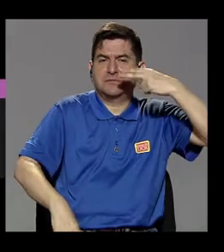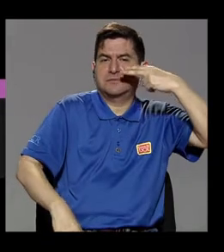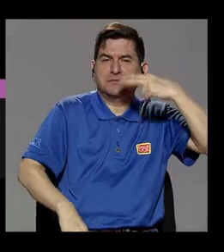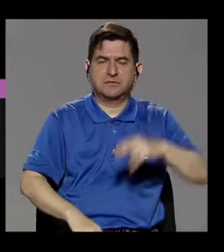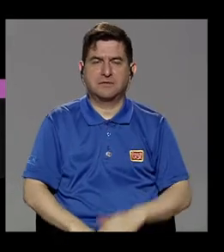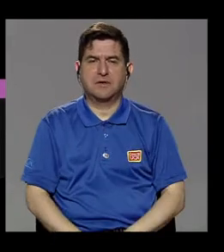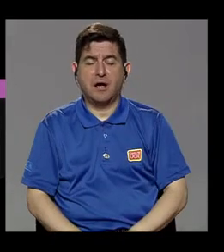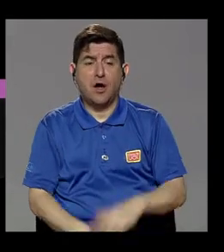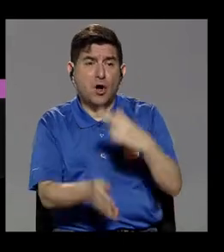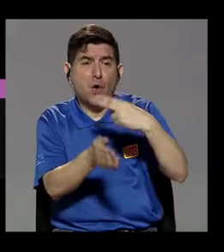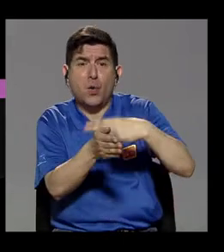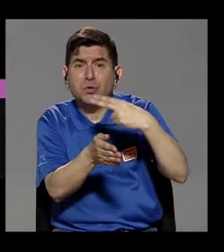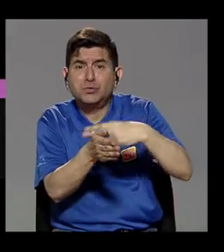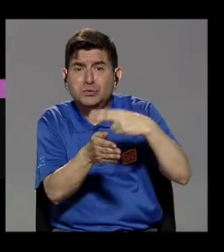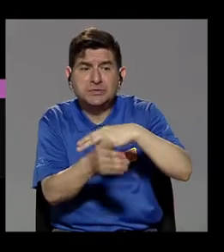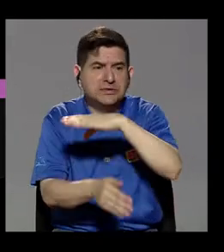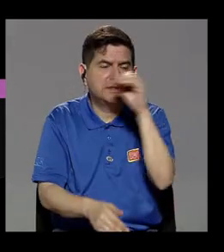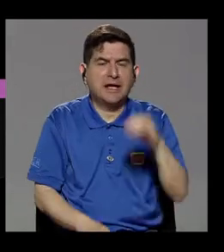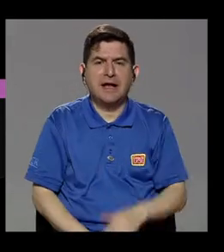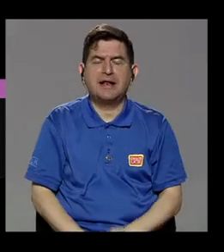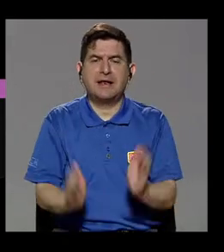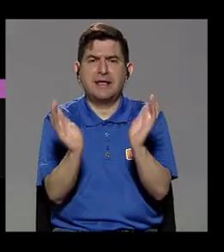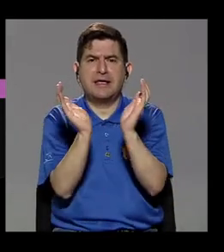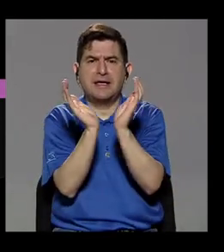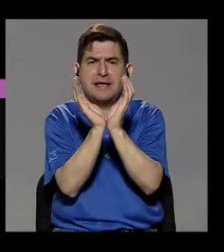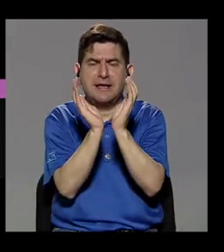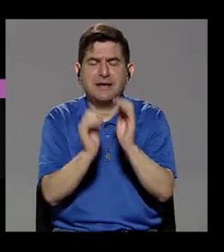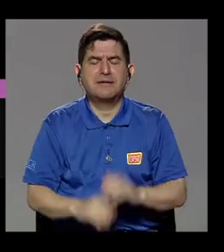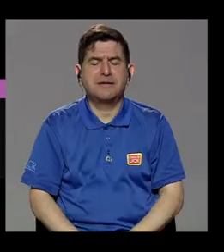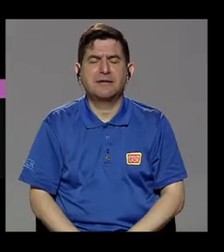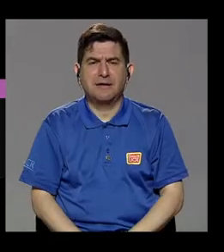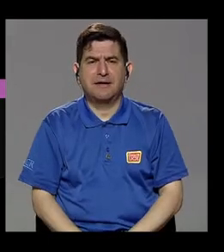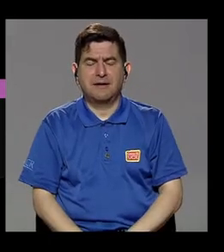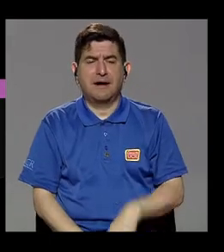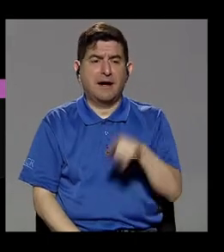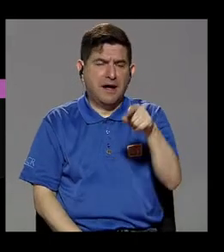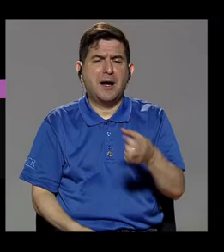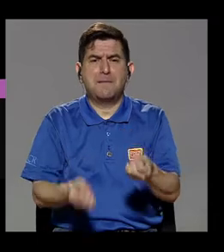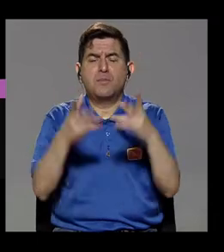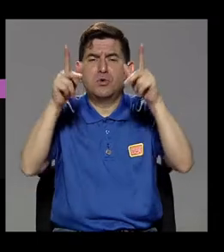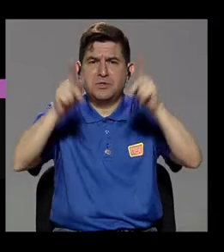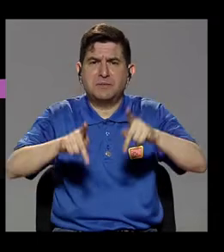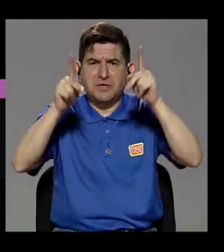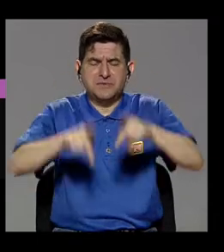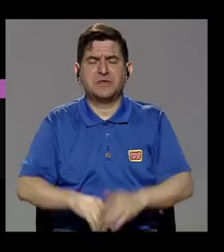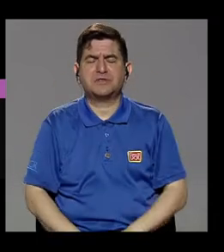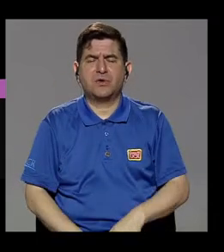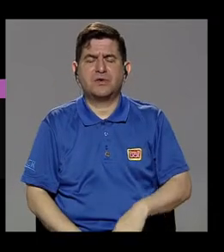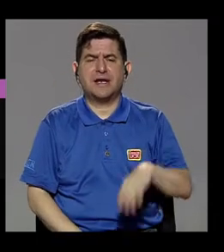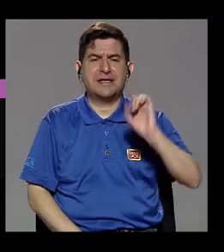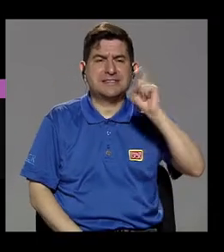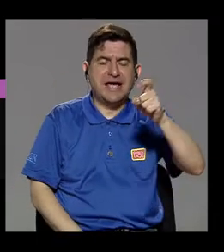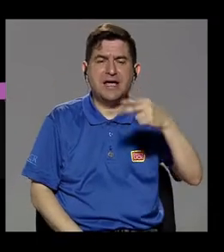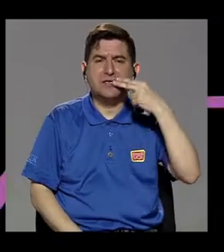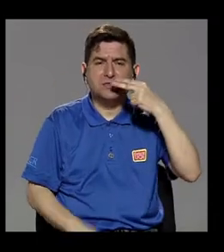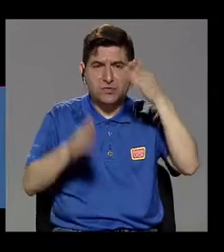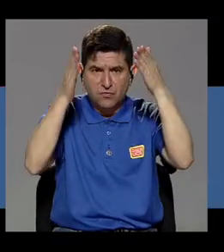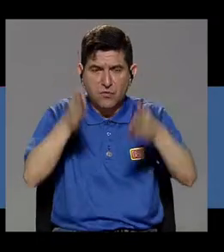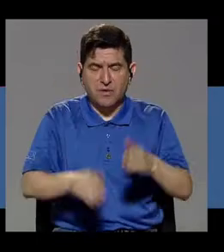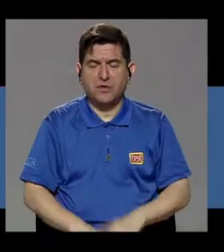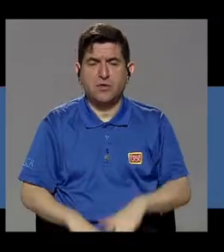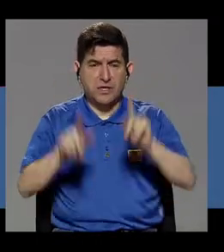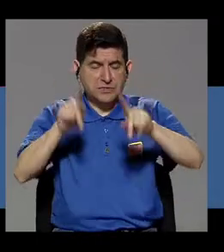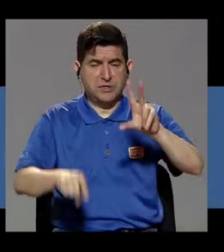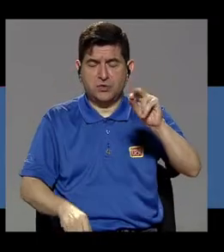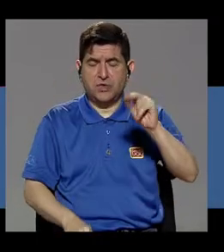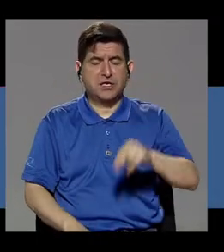este, los hospitales y las casas de salud están llenas de fumadores o ex fumadores y realmente los que